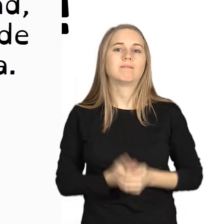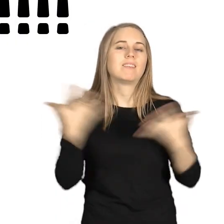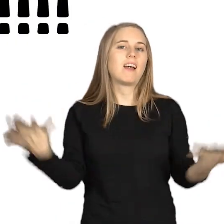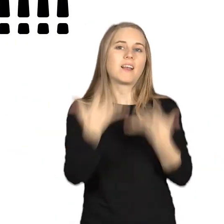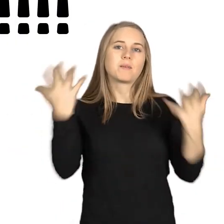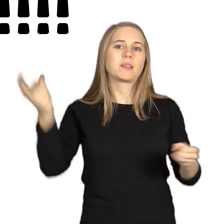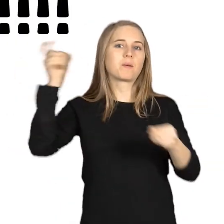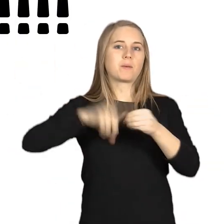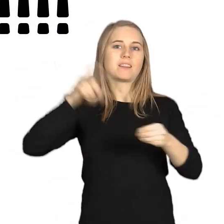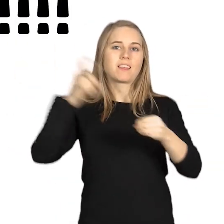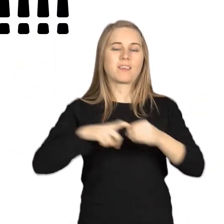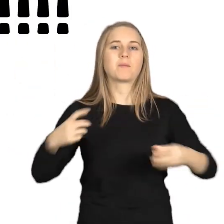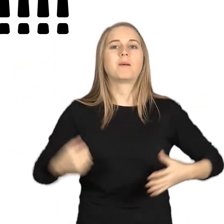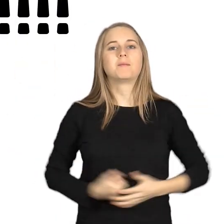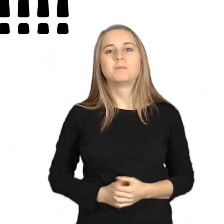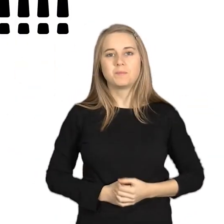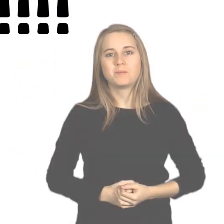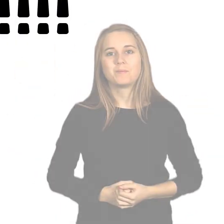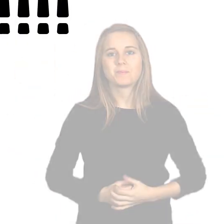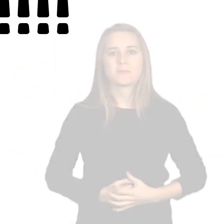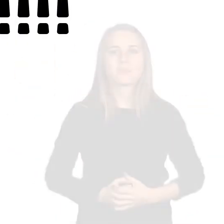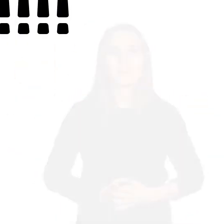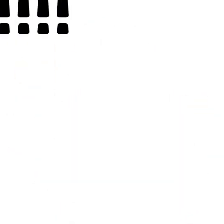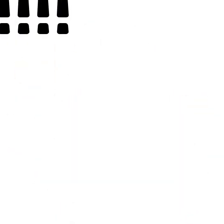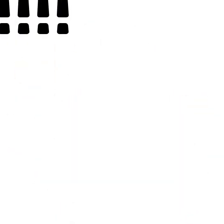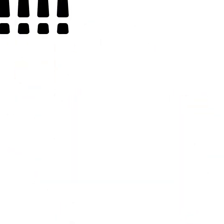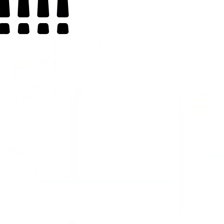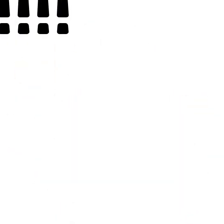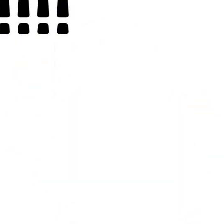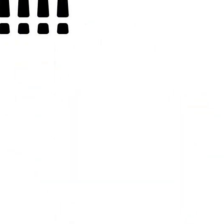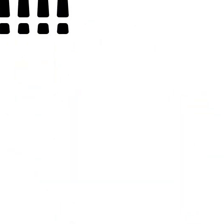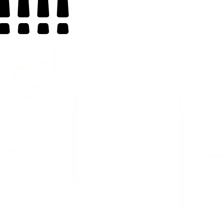Cadecastola. ¡Anímate y participa!